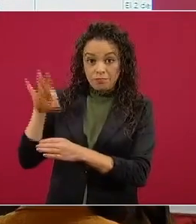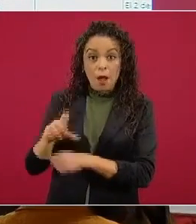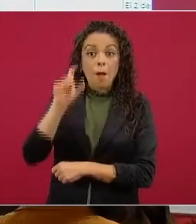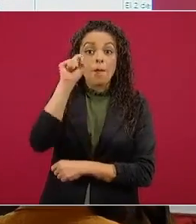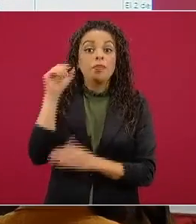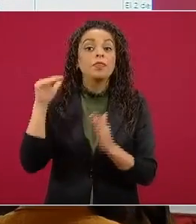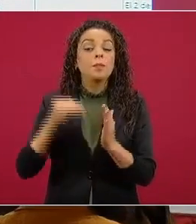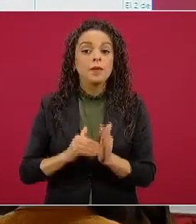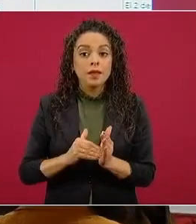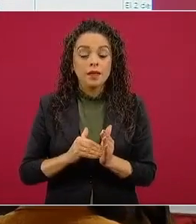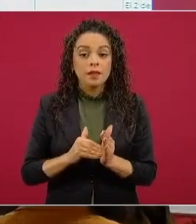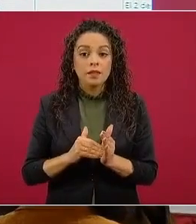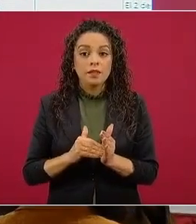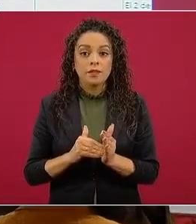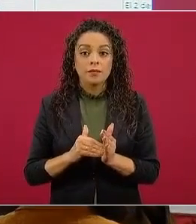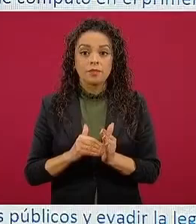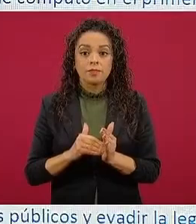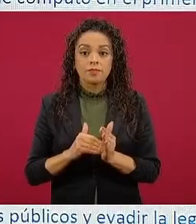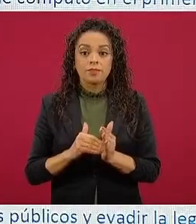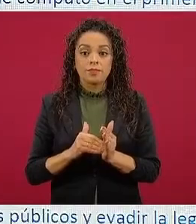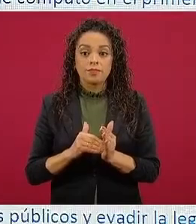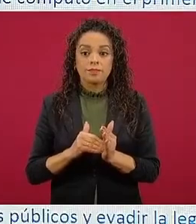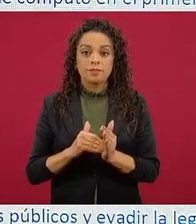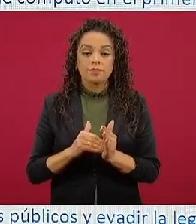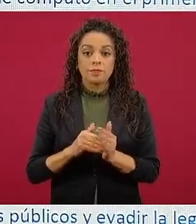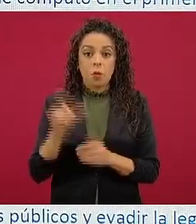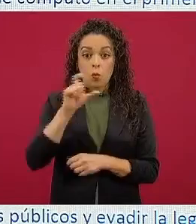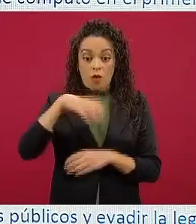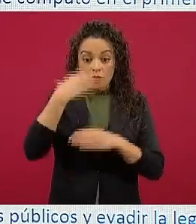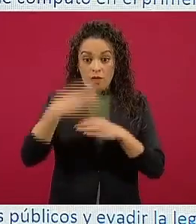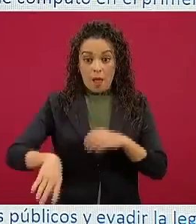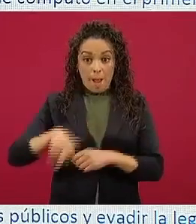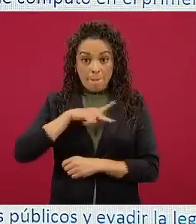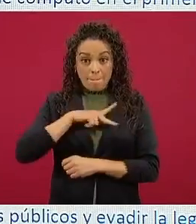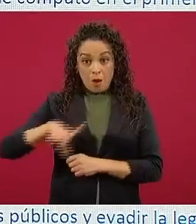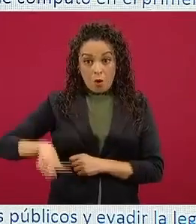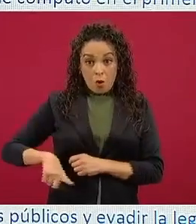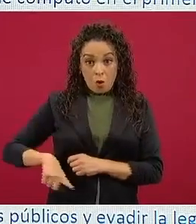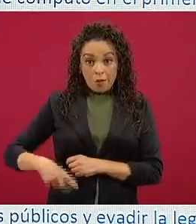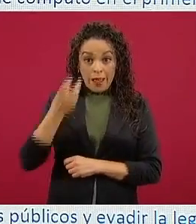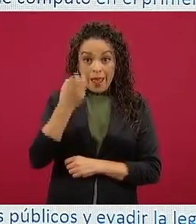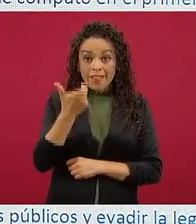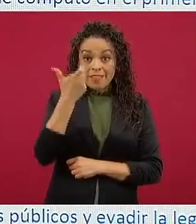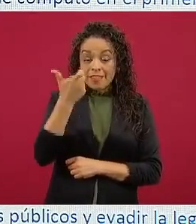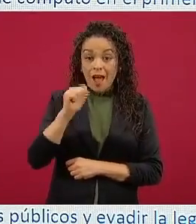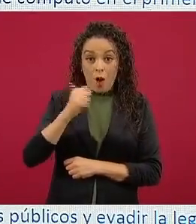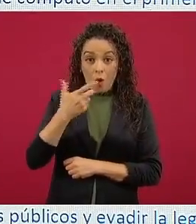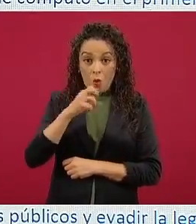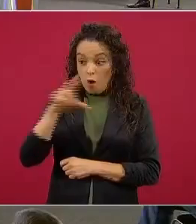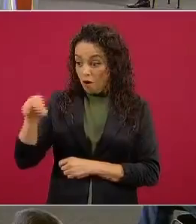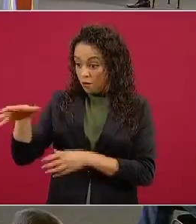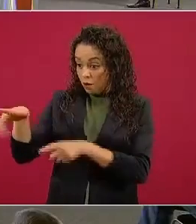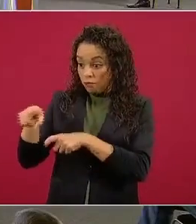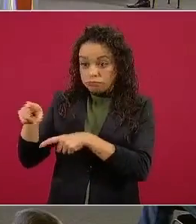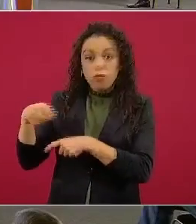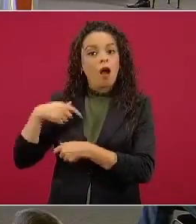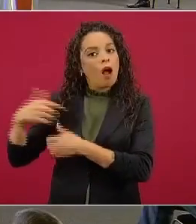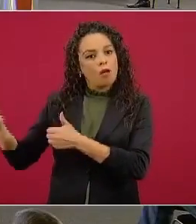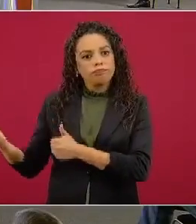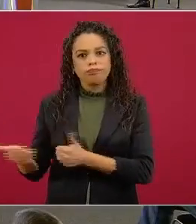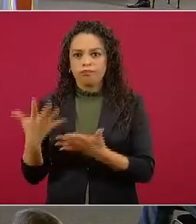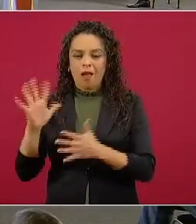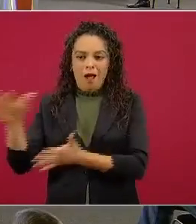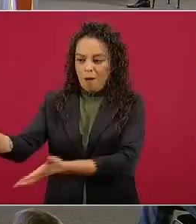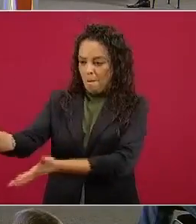Si terminaba yo mi gobierno ya me llevaba yo todo ese ahorro. Mantener esta caja